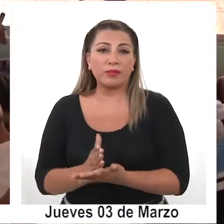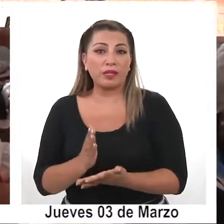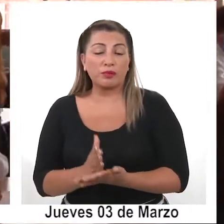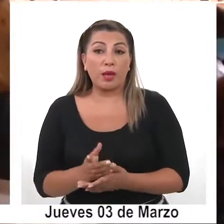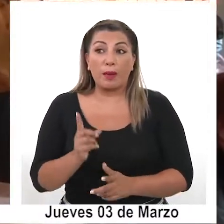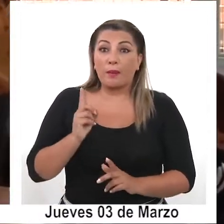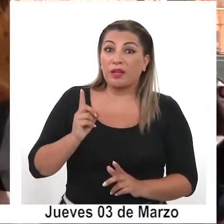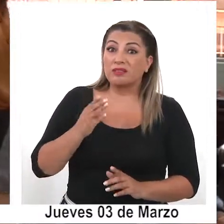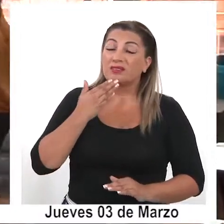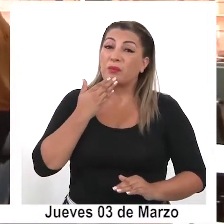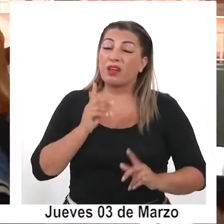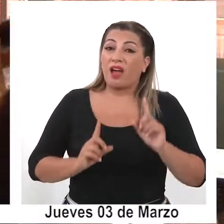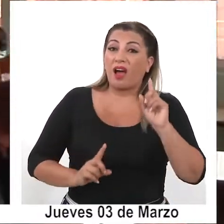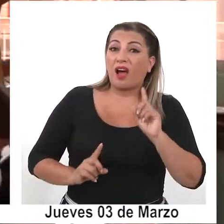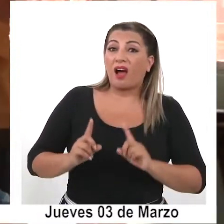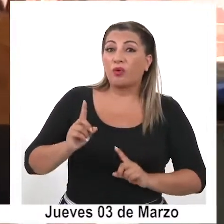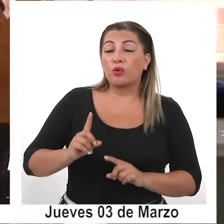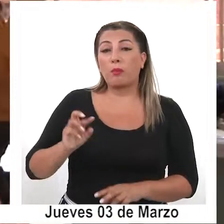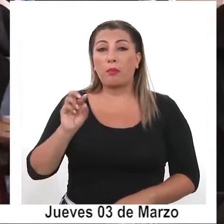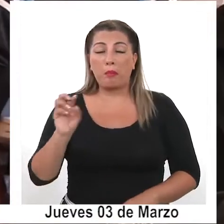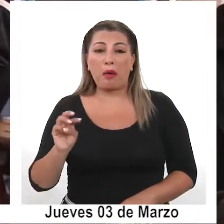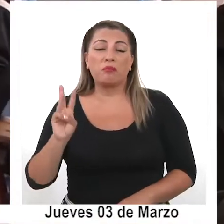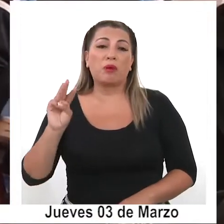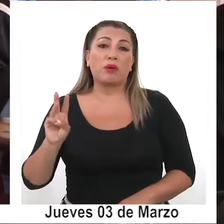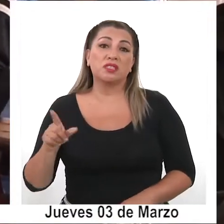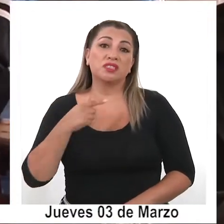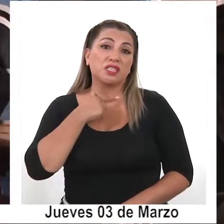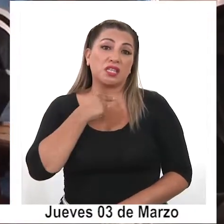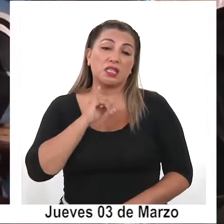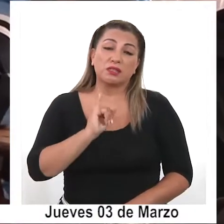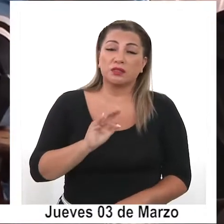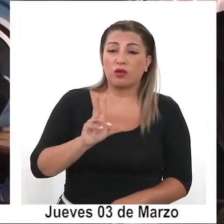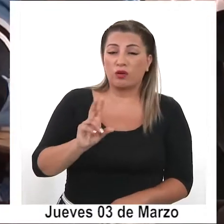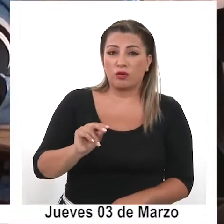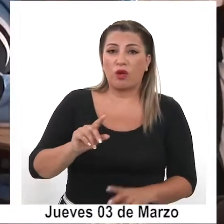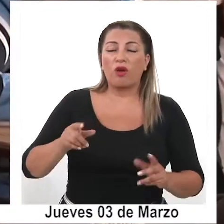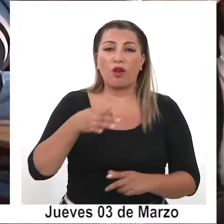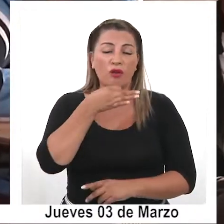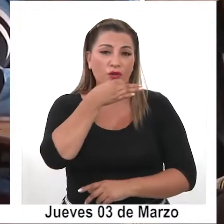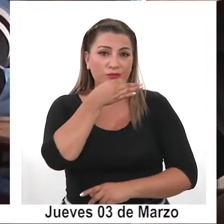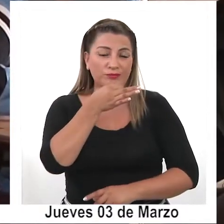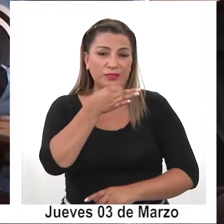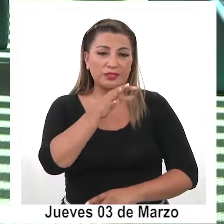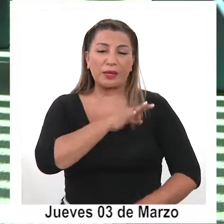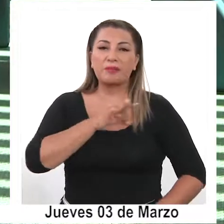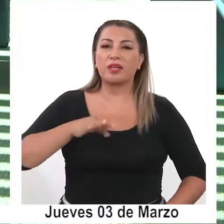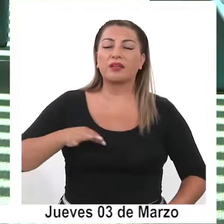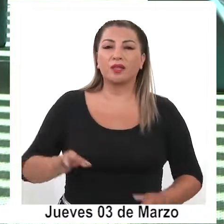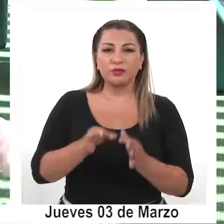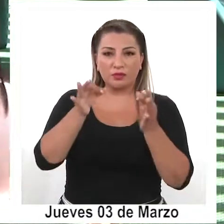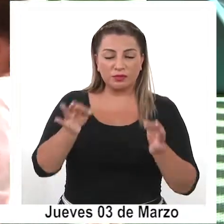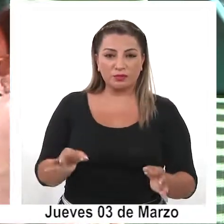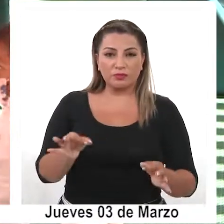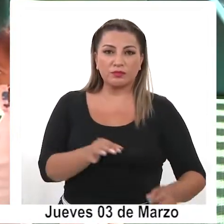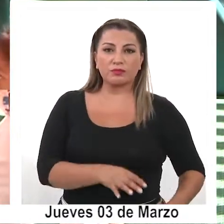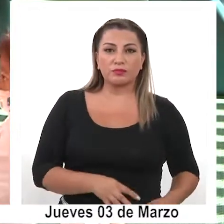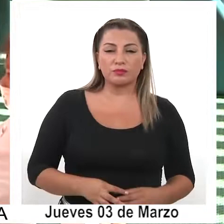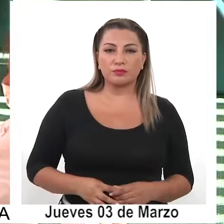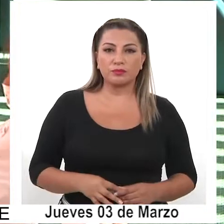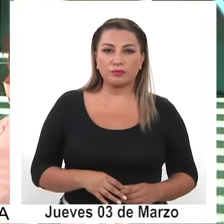pero optativas para los padres y apoderados, tal como lo precisó el Ministerio de Educación.